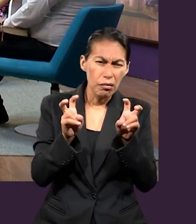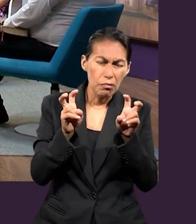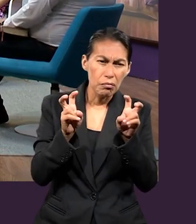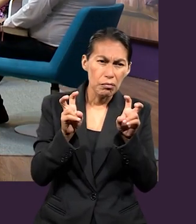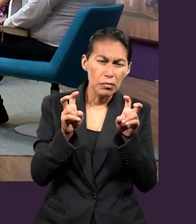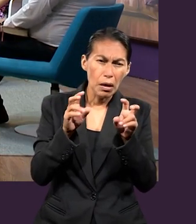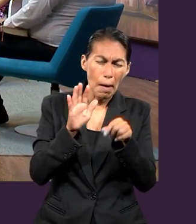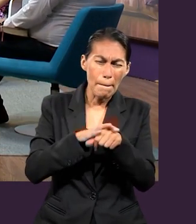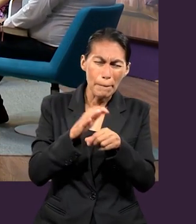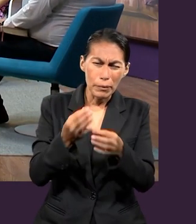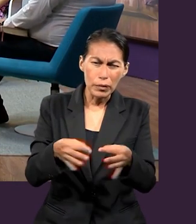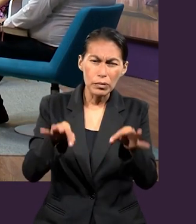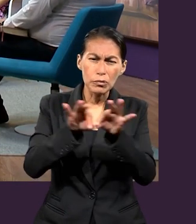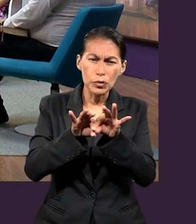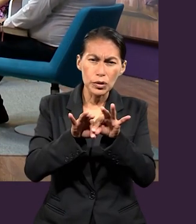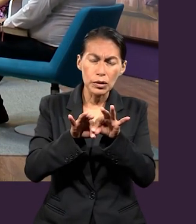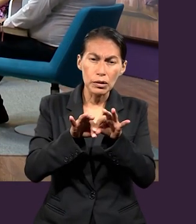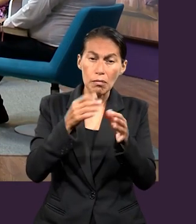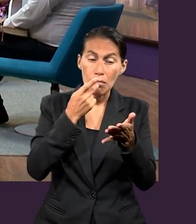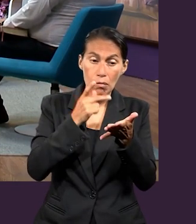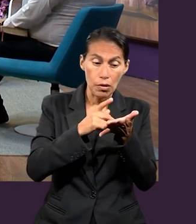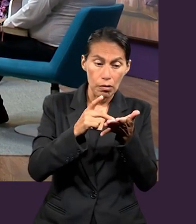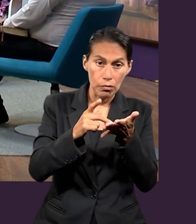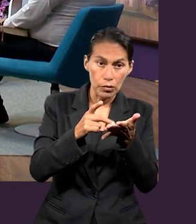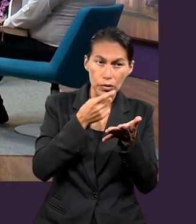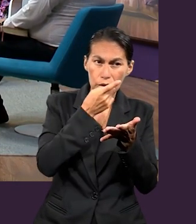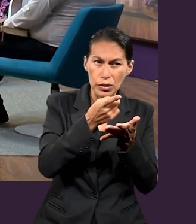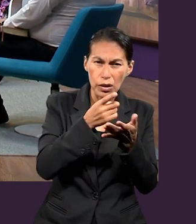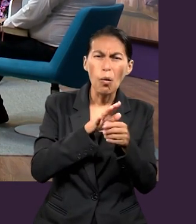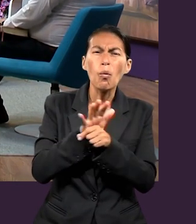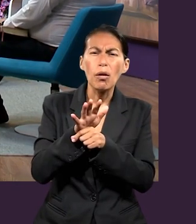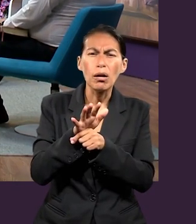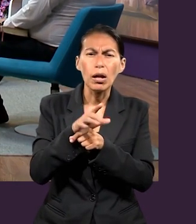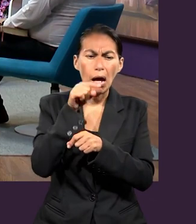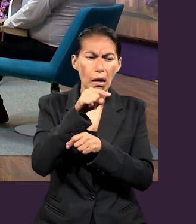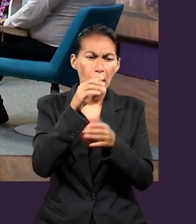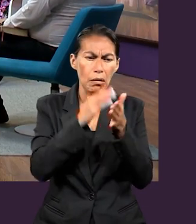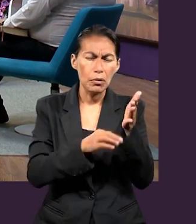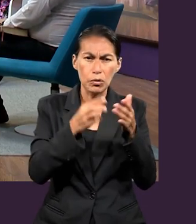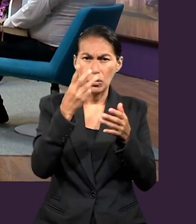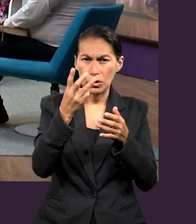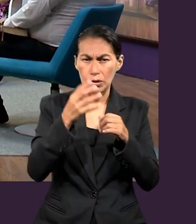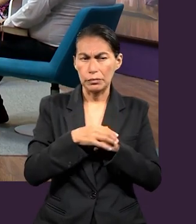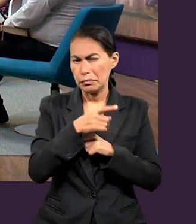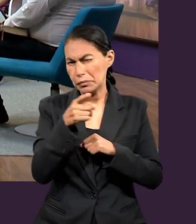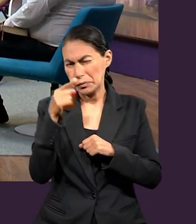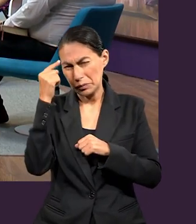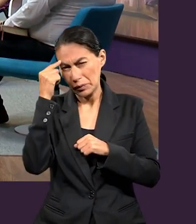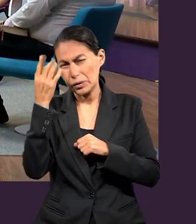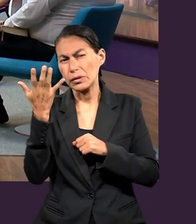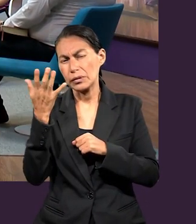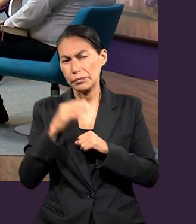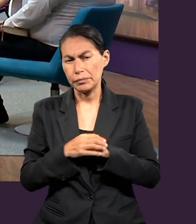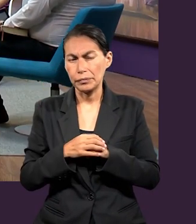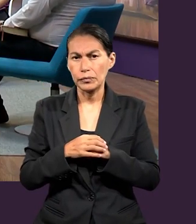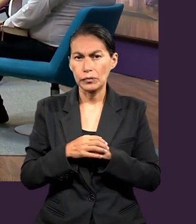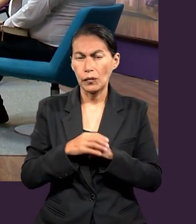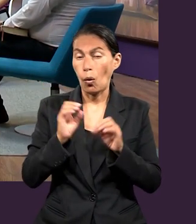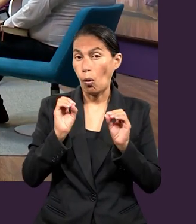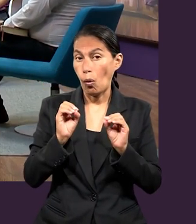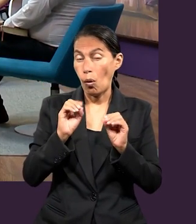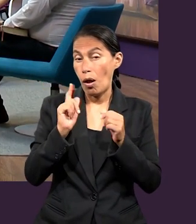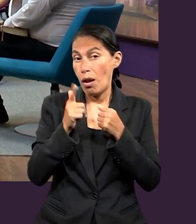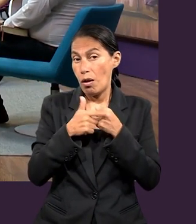¿cuáles son los temas principales que destaca Pablo en Efesios 3? Que a ustedes les llama la atención